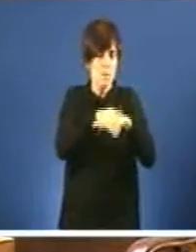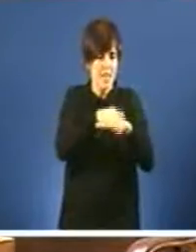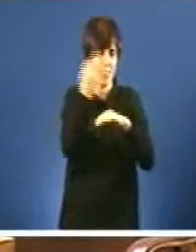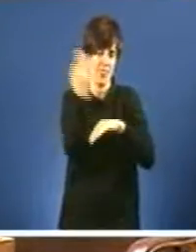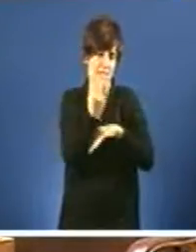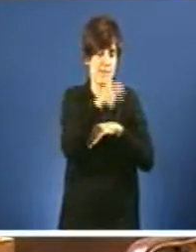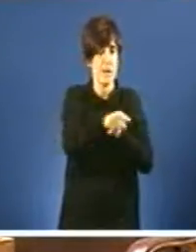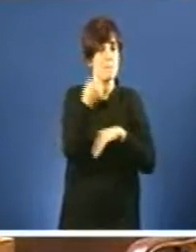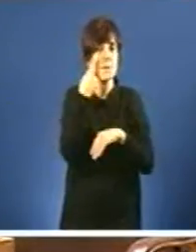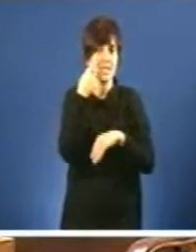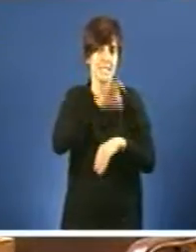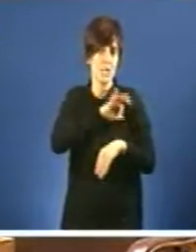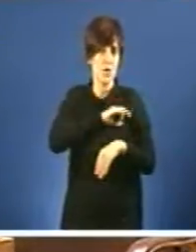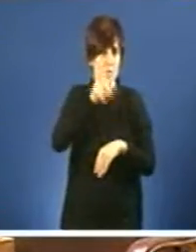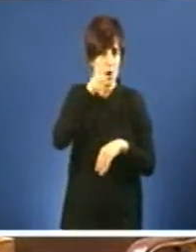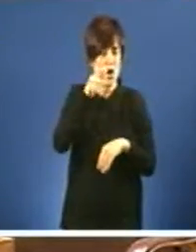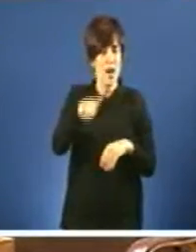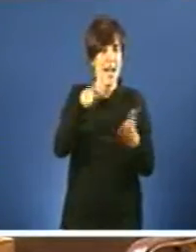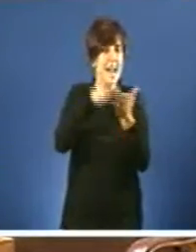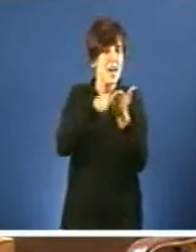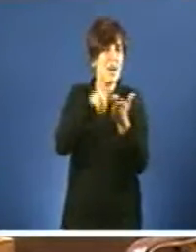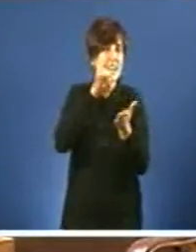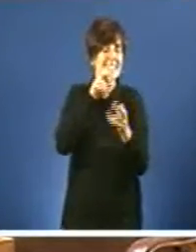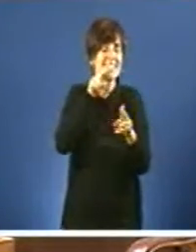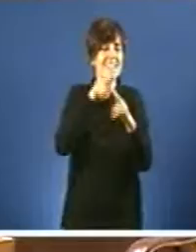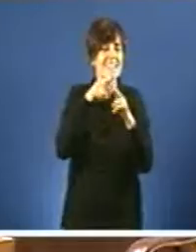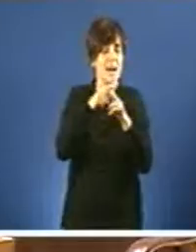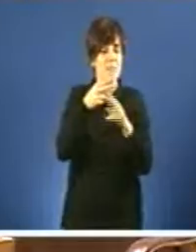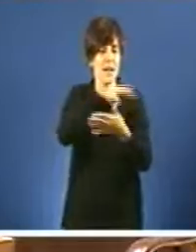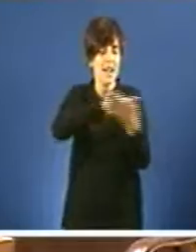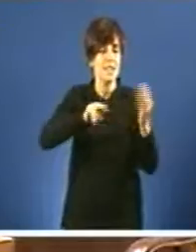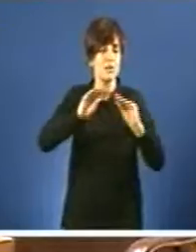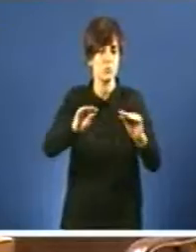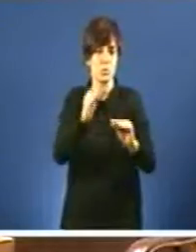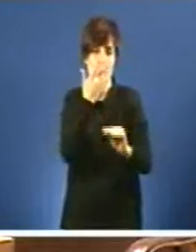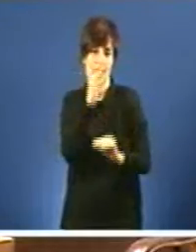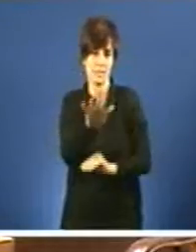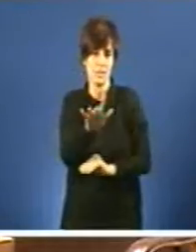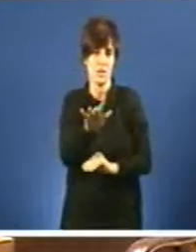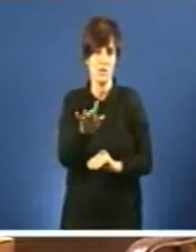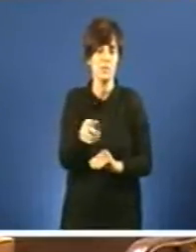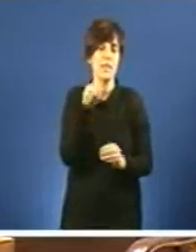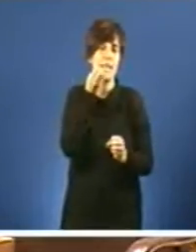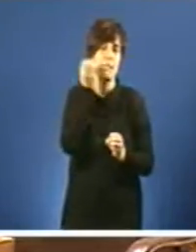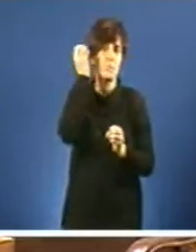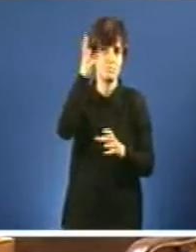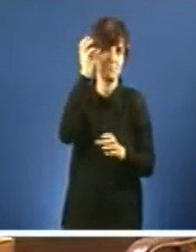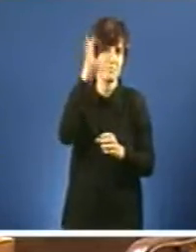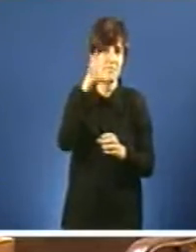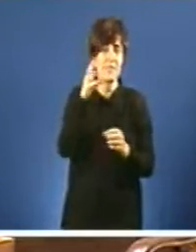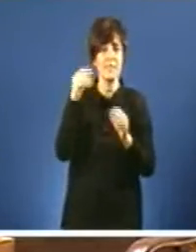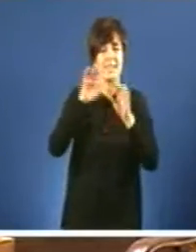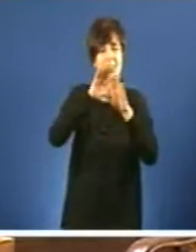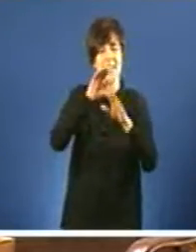Mire, señor Feijó, o galego é o espello de Galiza. No debate do Estado da Nación lembrei unha frase de Castelao. A